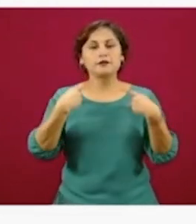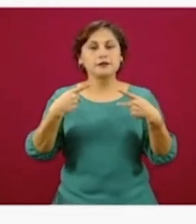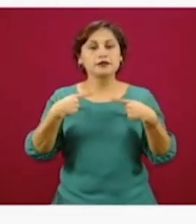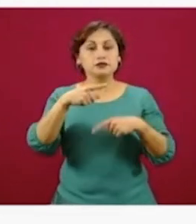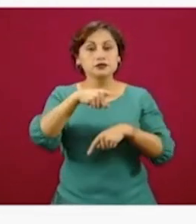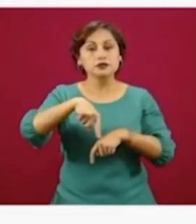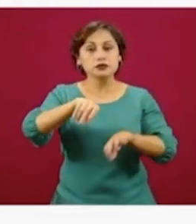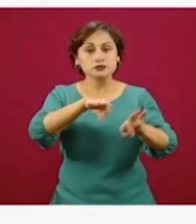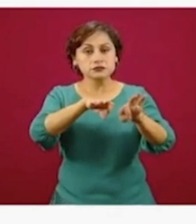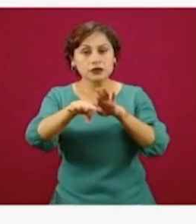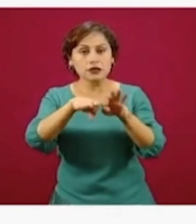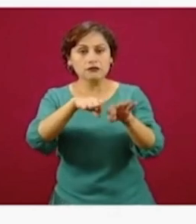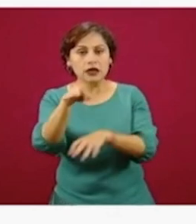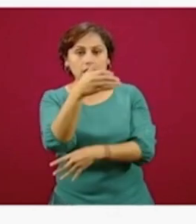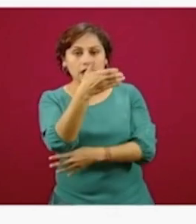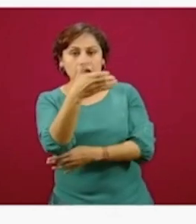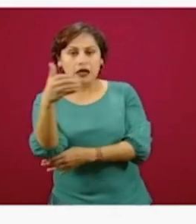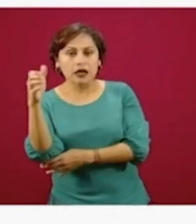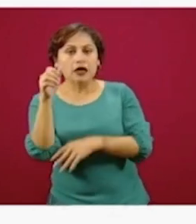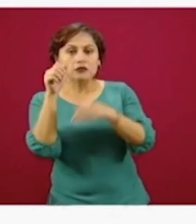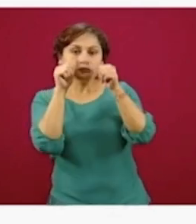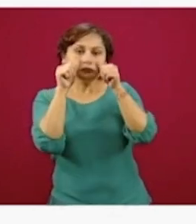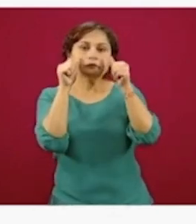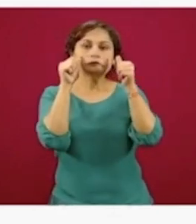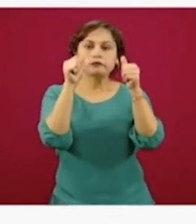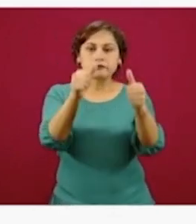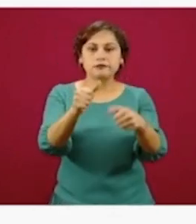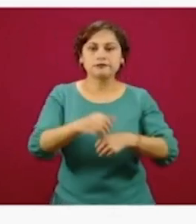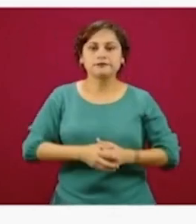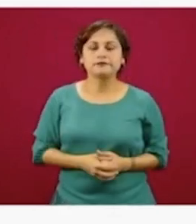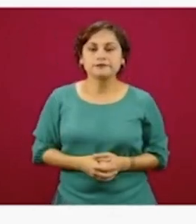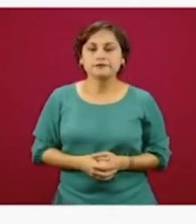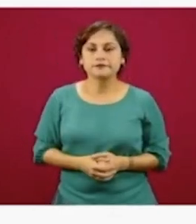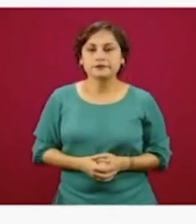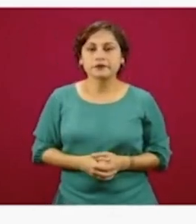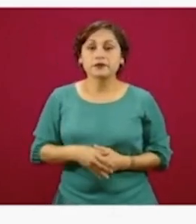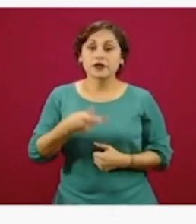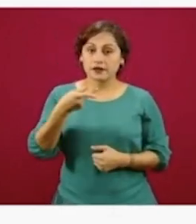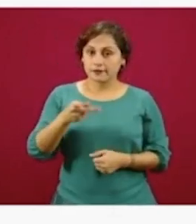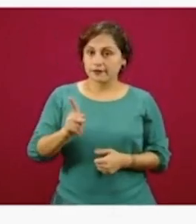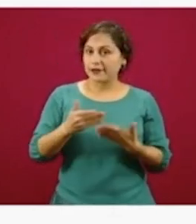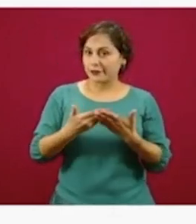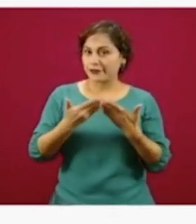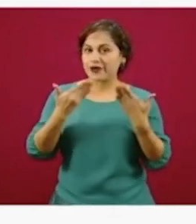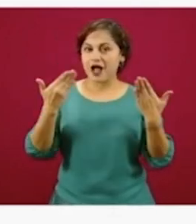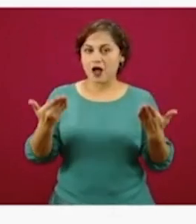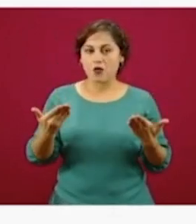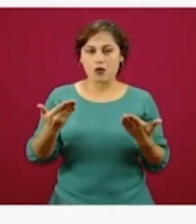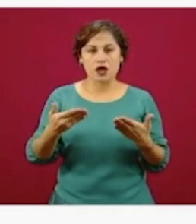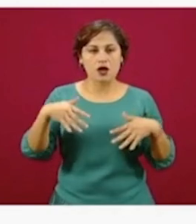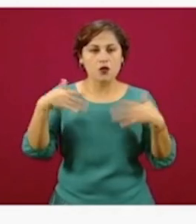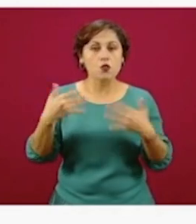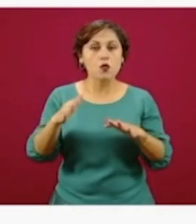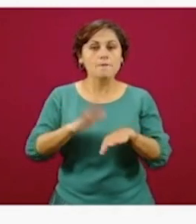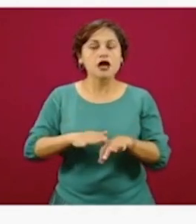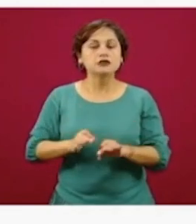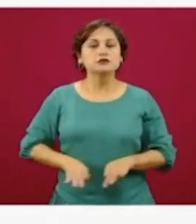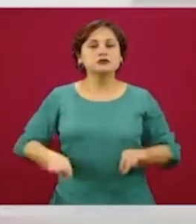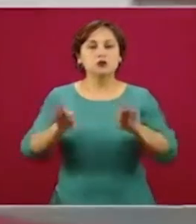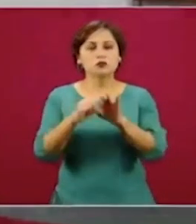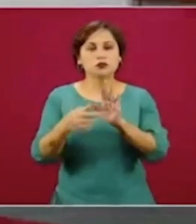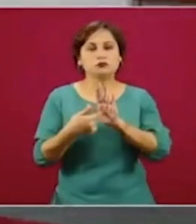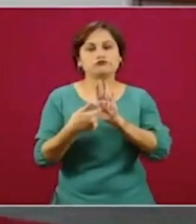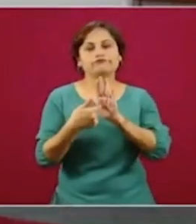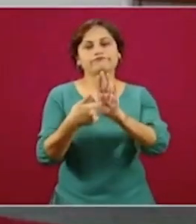productores en las condiciones rurales. Pero hoy cobra mayor importancia porque con la oportunidad de poder